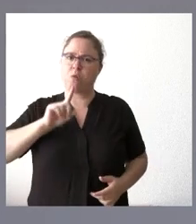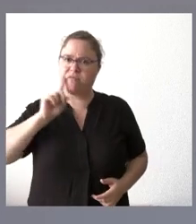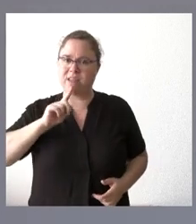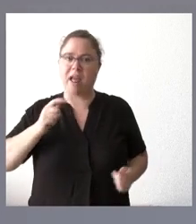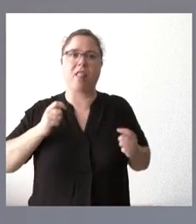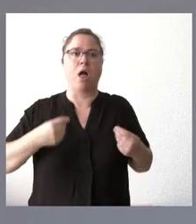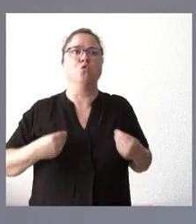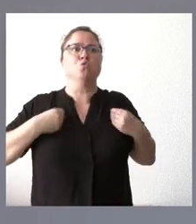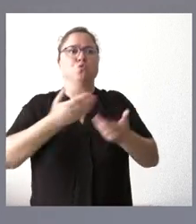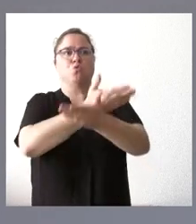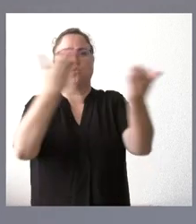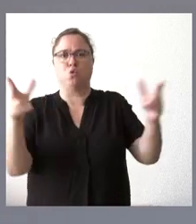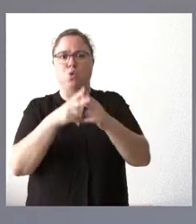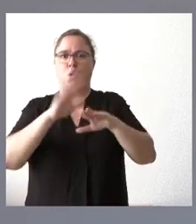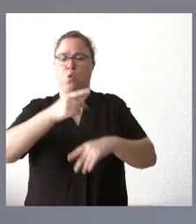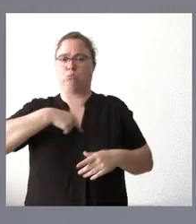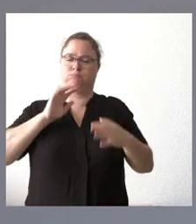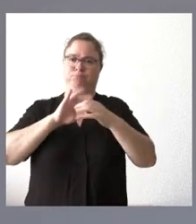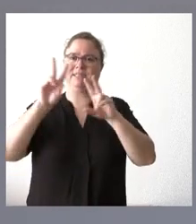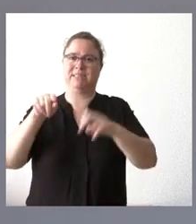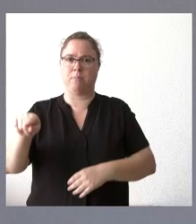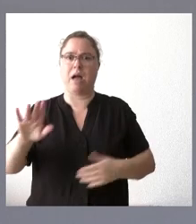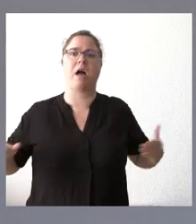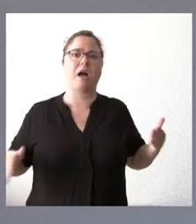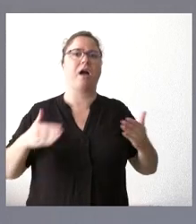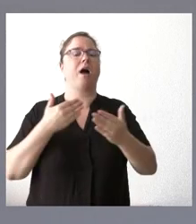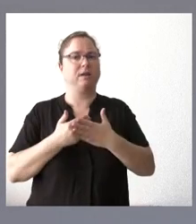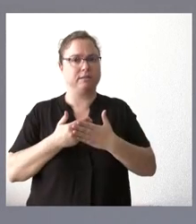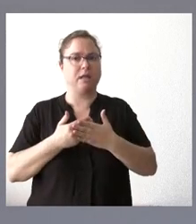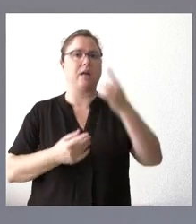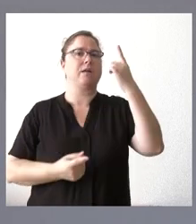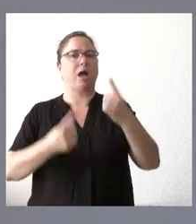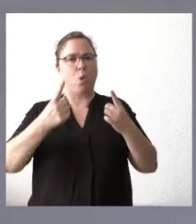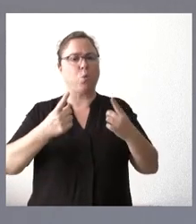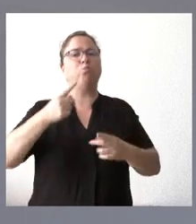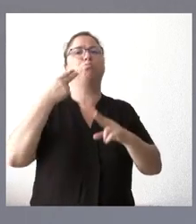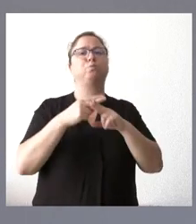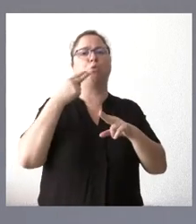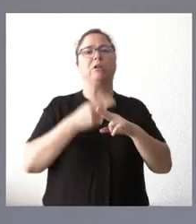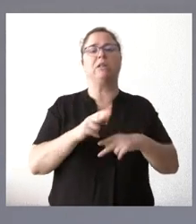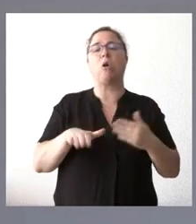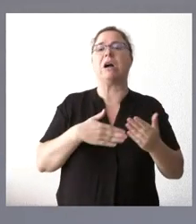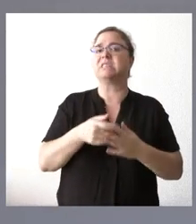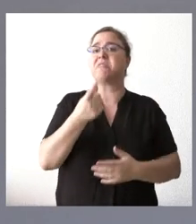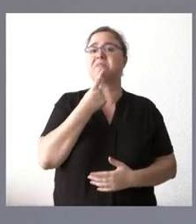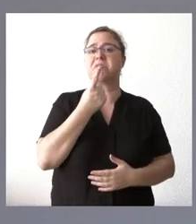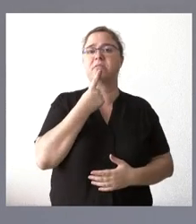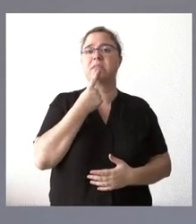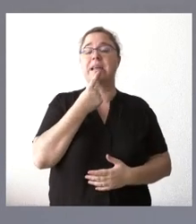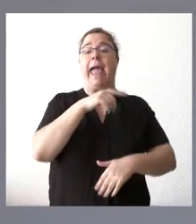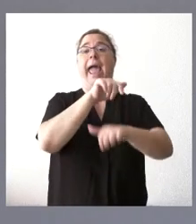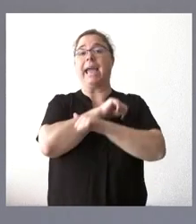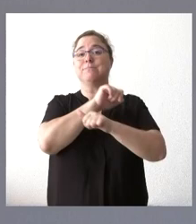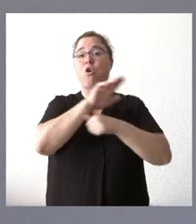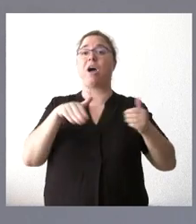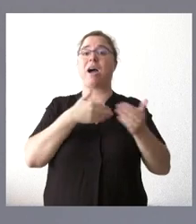falsa alarma en relación con este asunto. Incluso algún dirigente político ha llegado a manifestar que esperemos a que